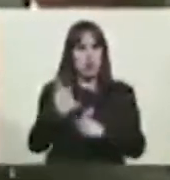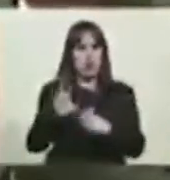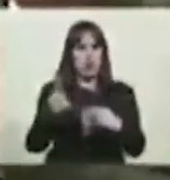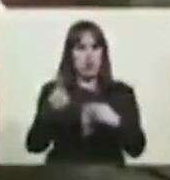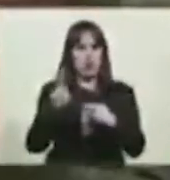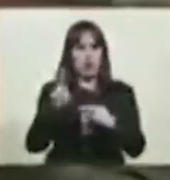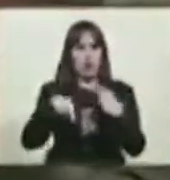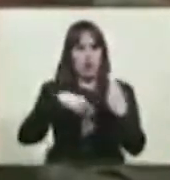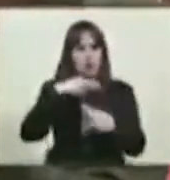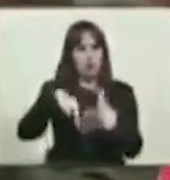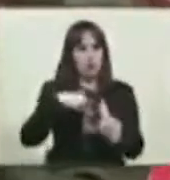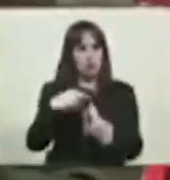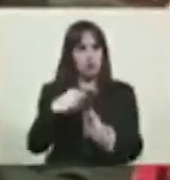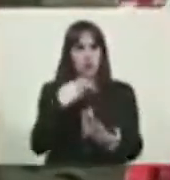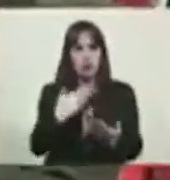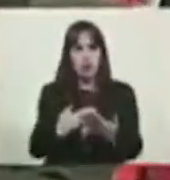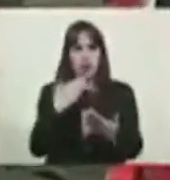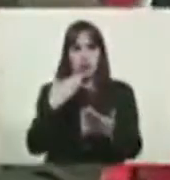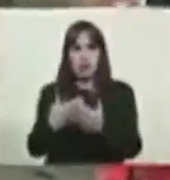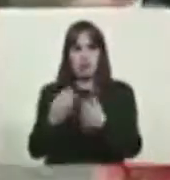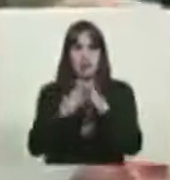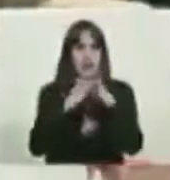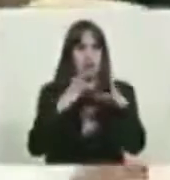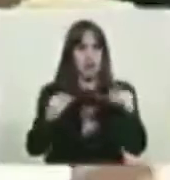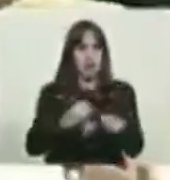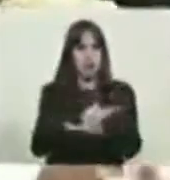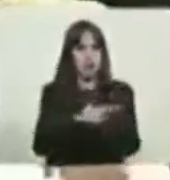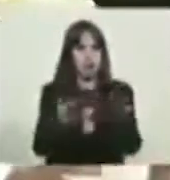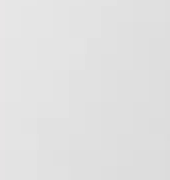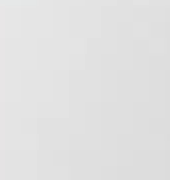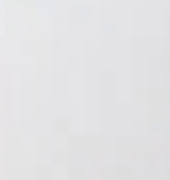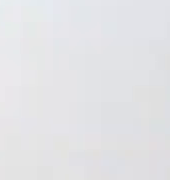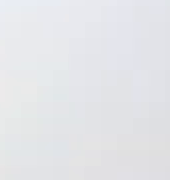Gracias, muchachos y muchachas de la Casa Militar.